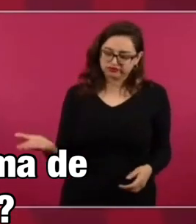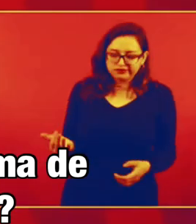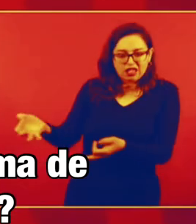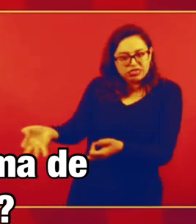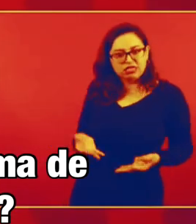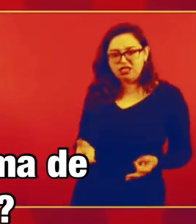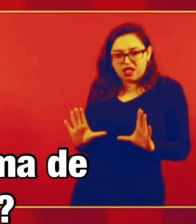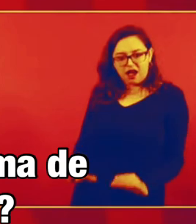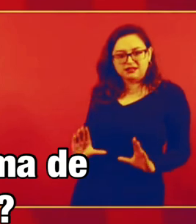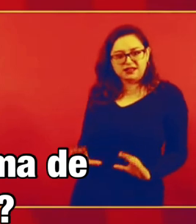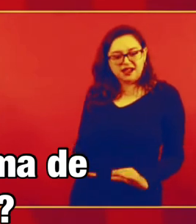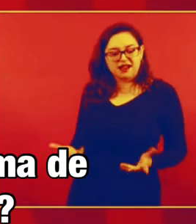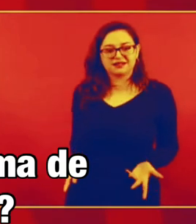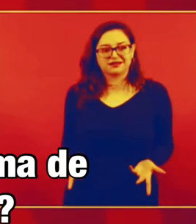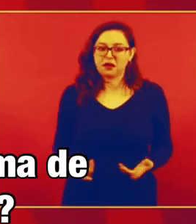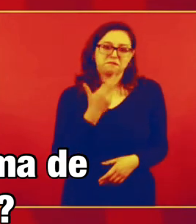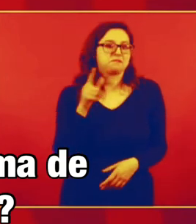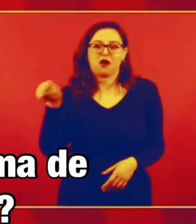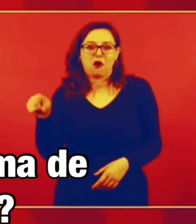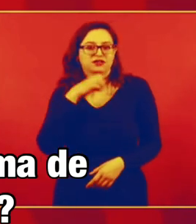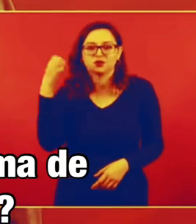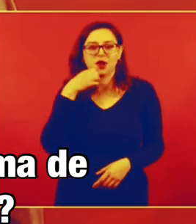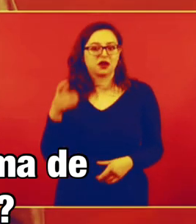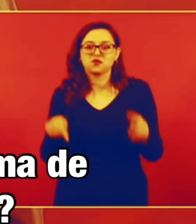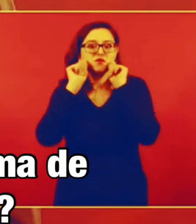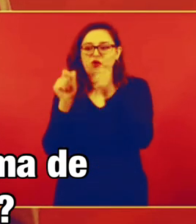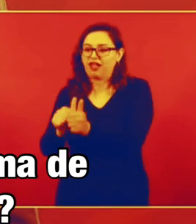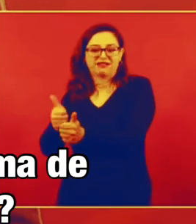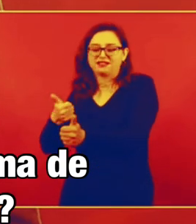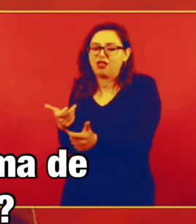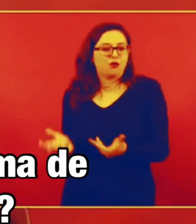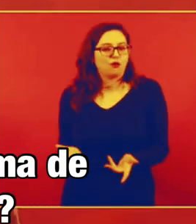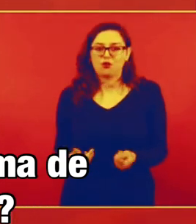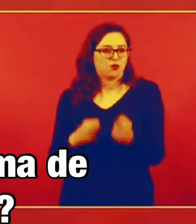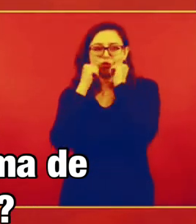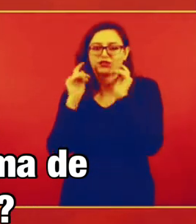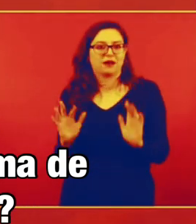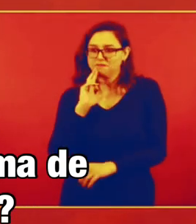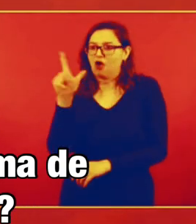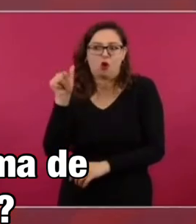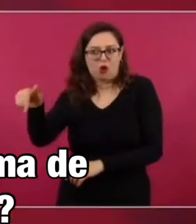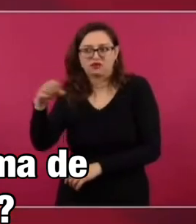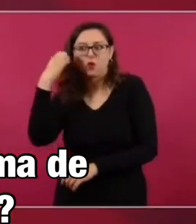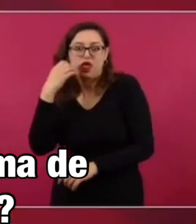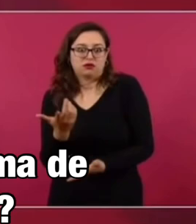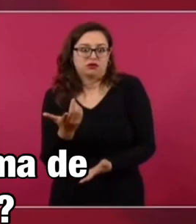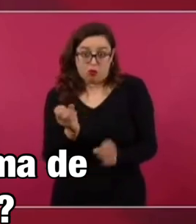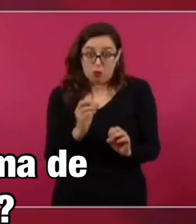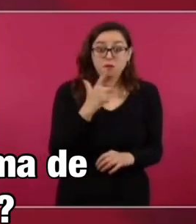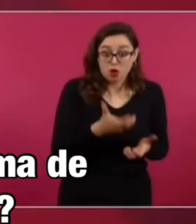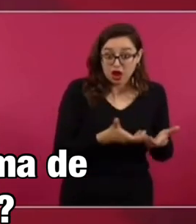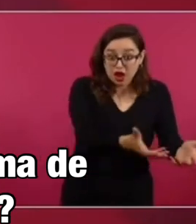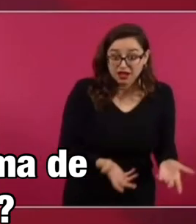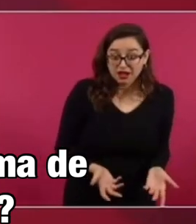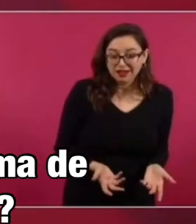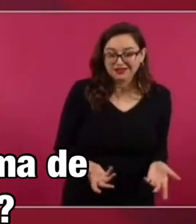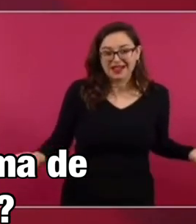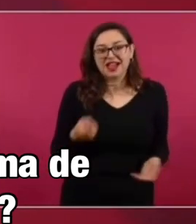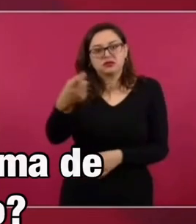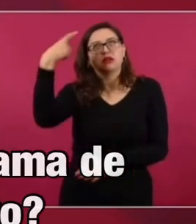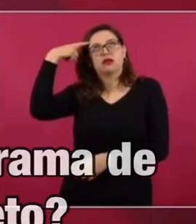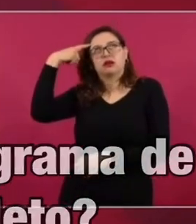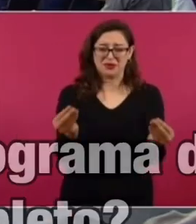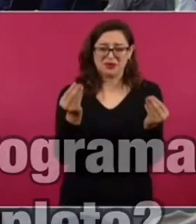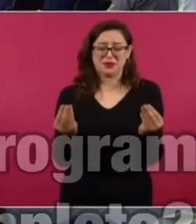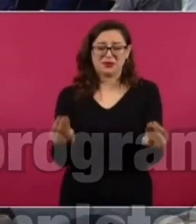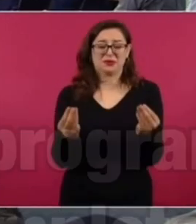calle. Es mil veces mejor tener a los niños, a jóvenes estudiando, que tenerlos en la calle. Pero es de juicio práctico, es de sentido común.